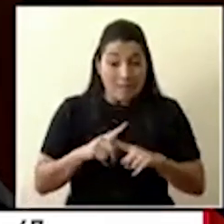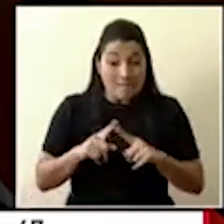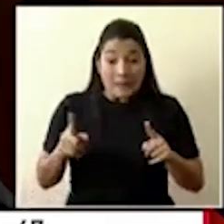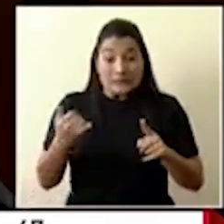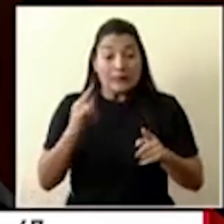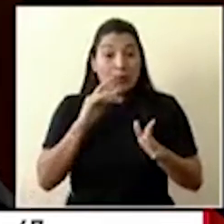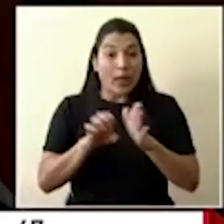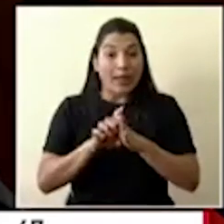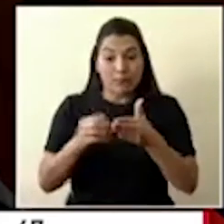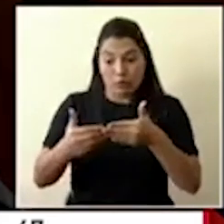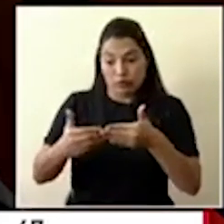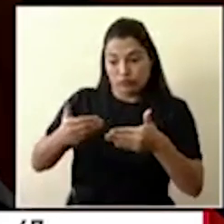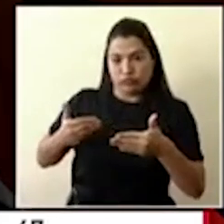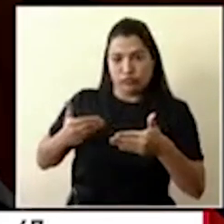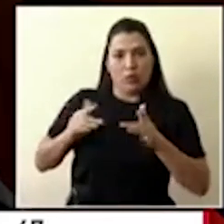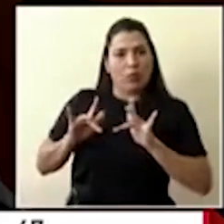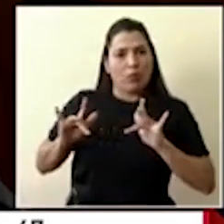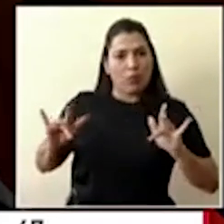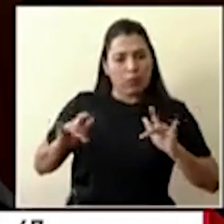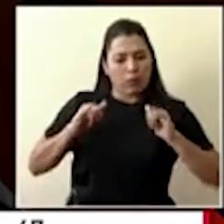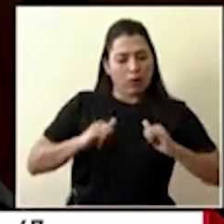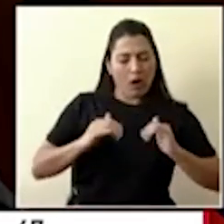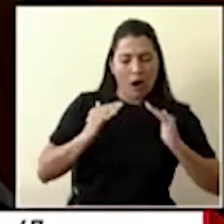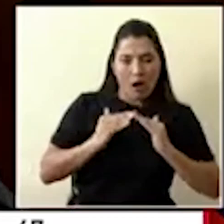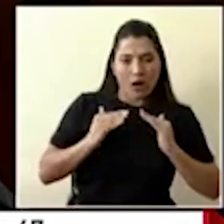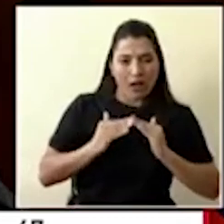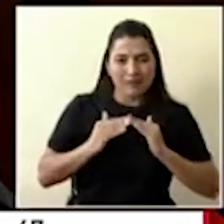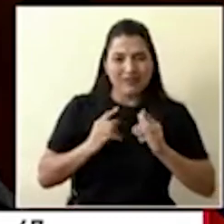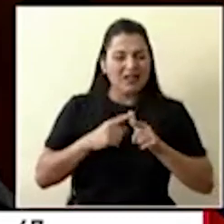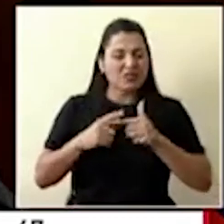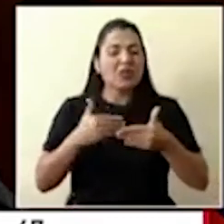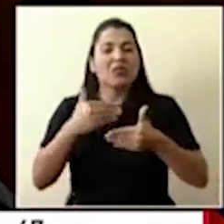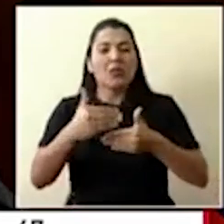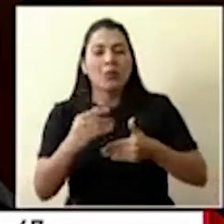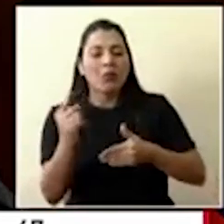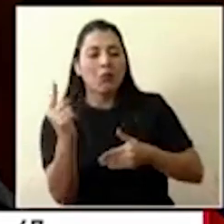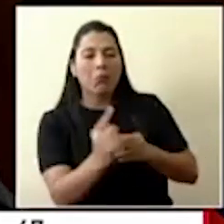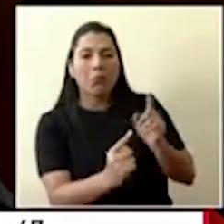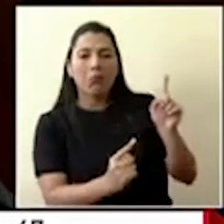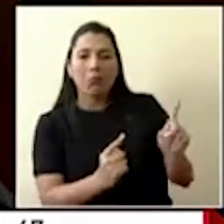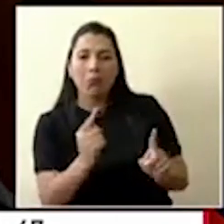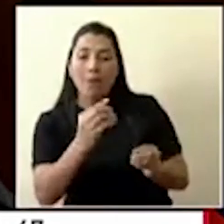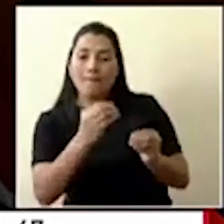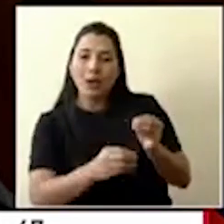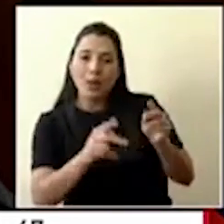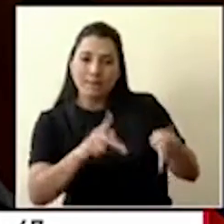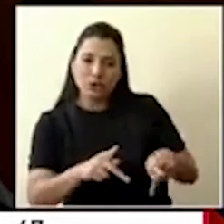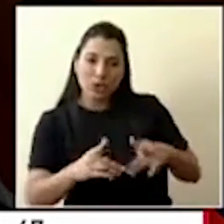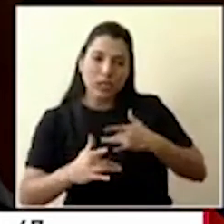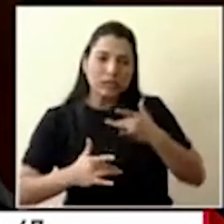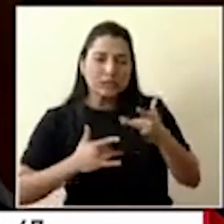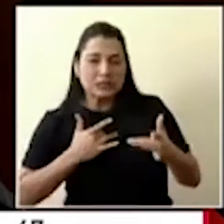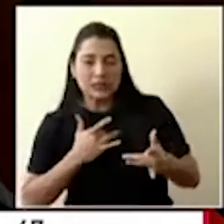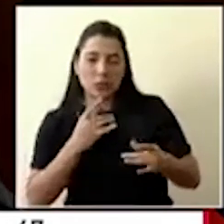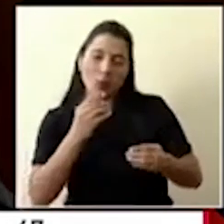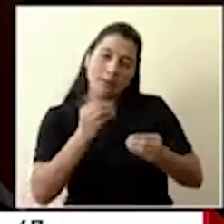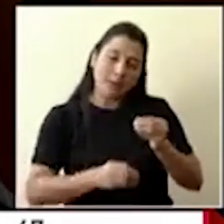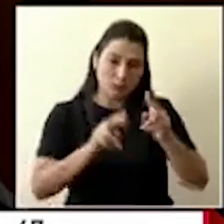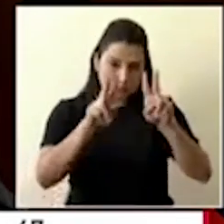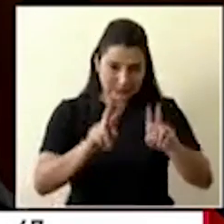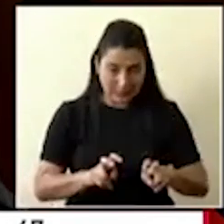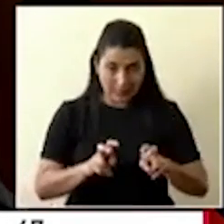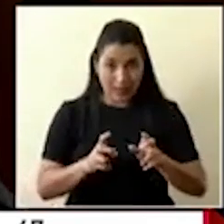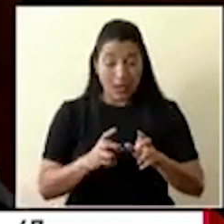país, más 6 mil más que ya vienen de camino, donadas por la OPS OMS y estamos haciendo todas las gestiones que ustedes ya